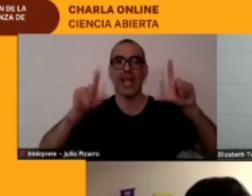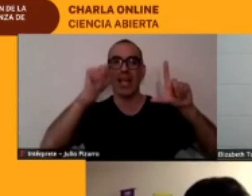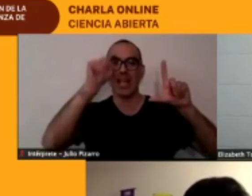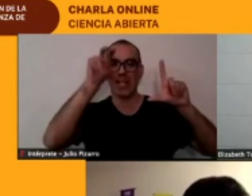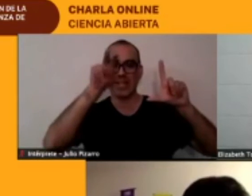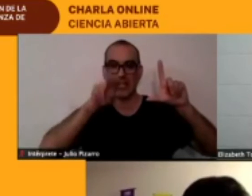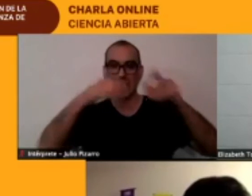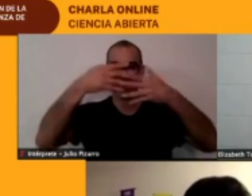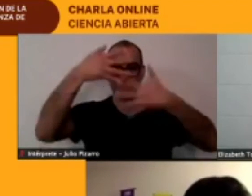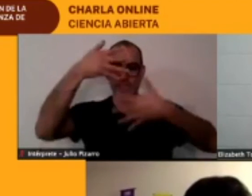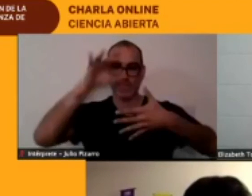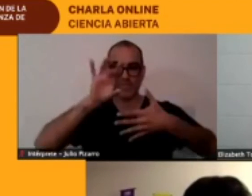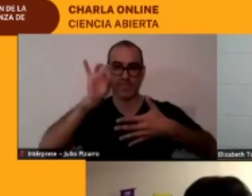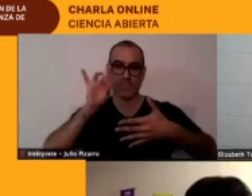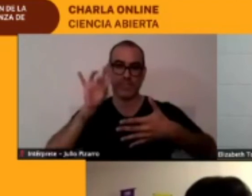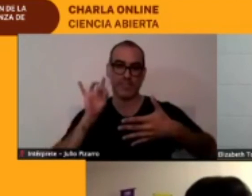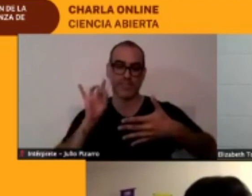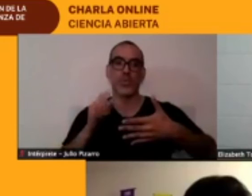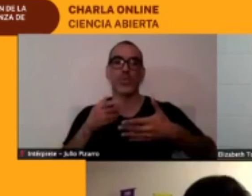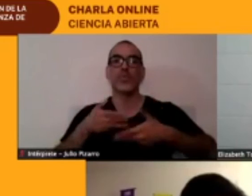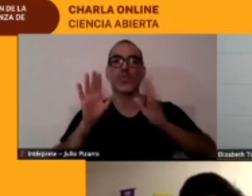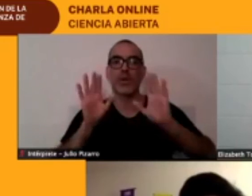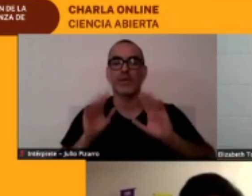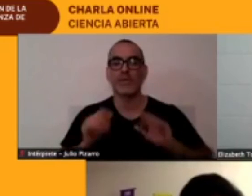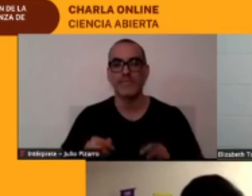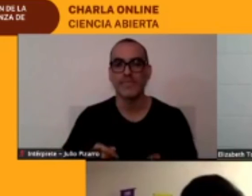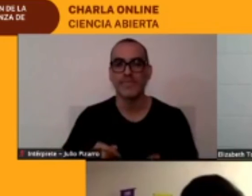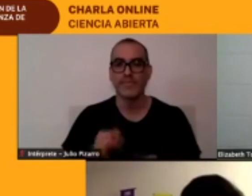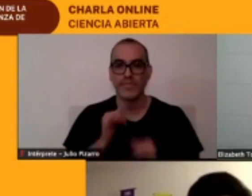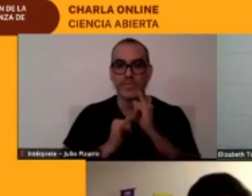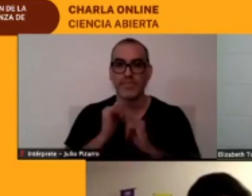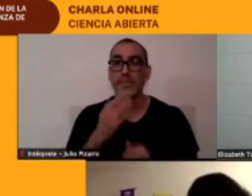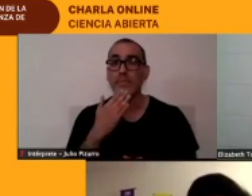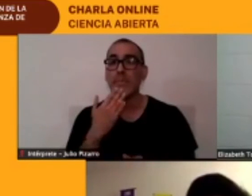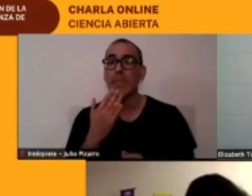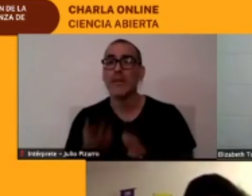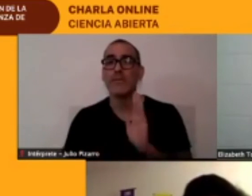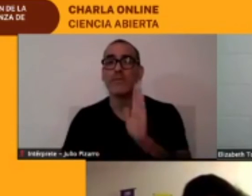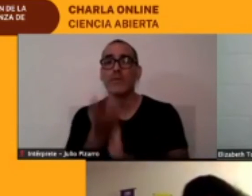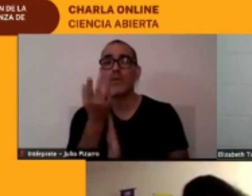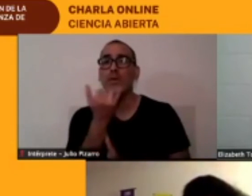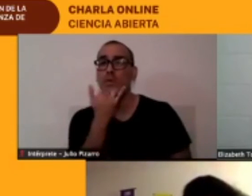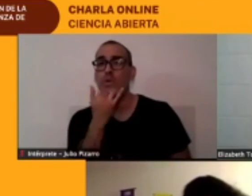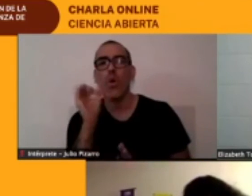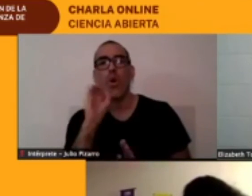voy a dejar en el YouTube o en el Facebook le voy a dejar la referencia del CACAN